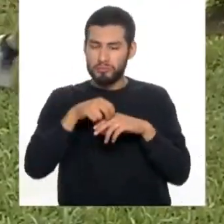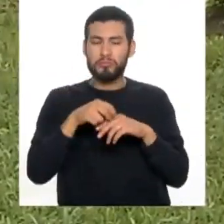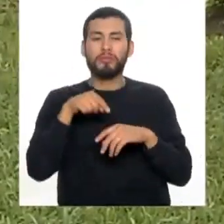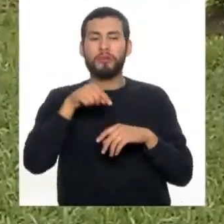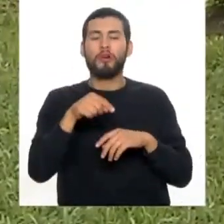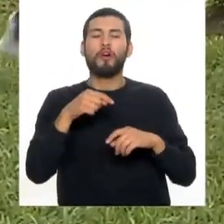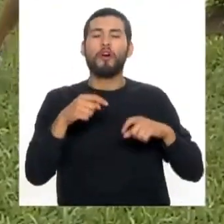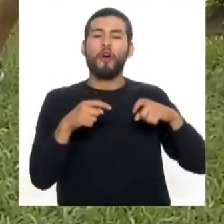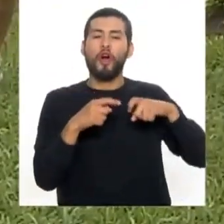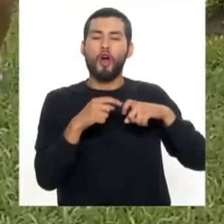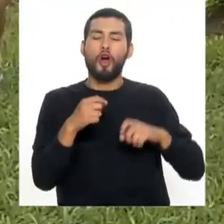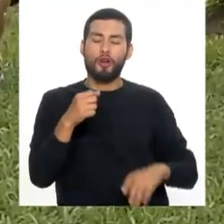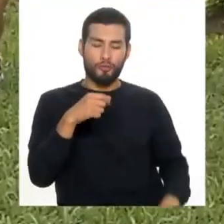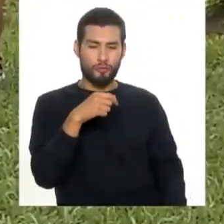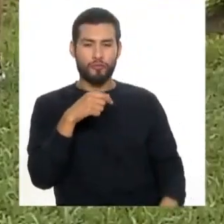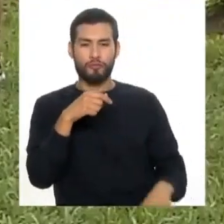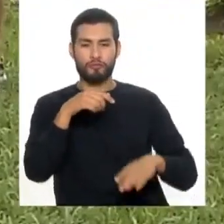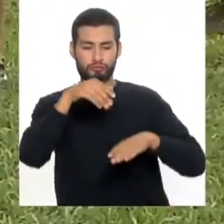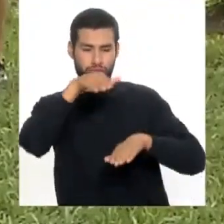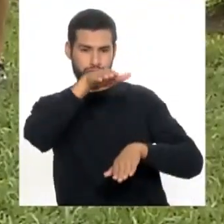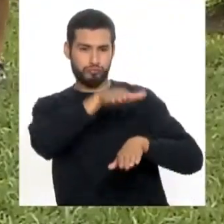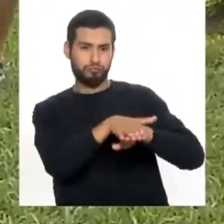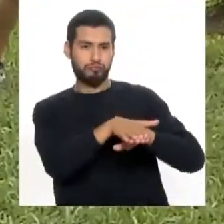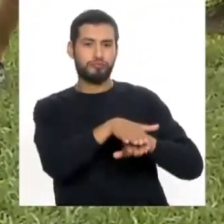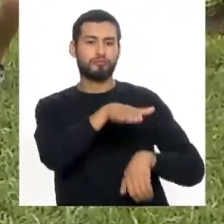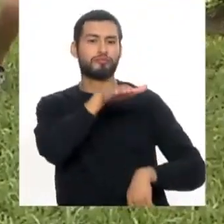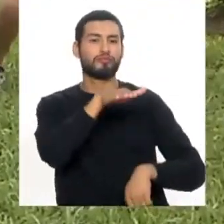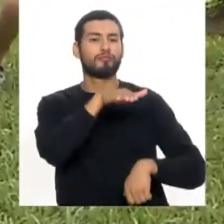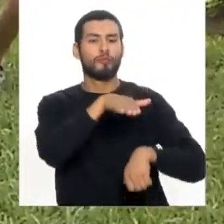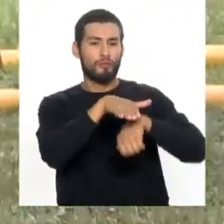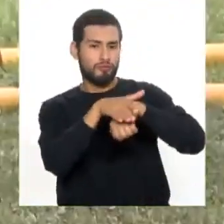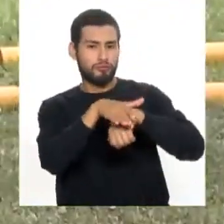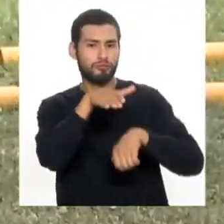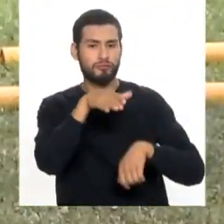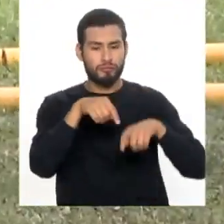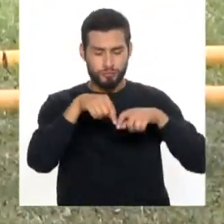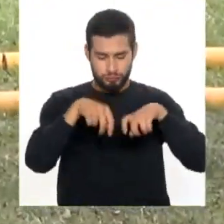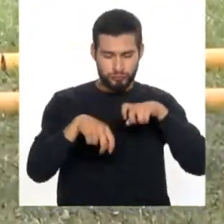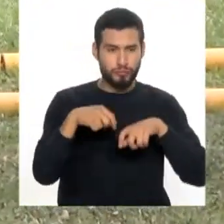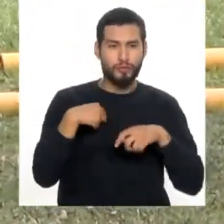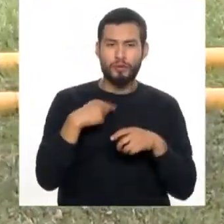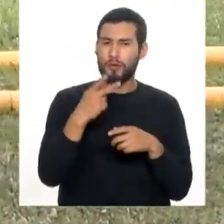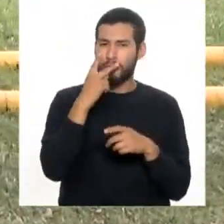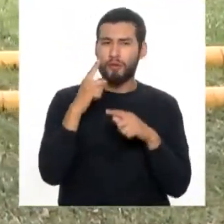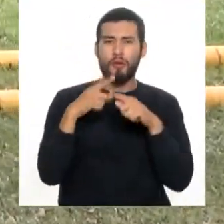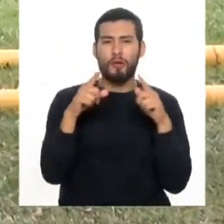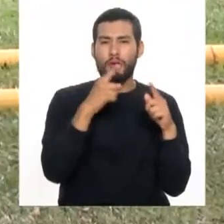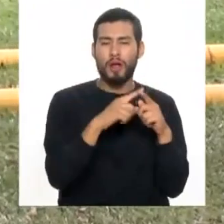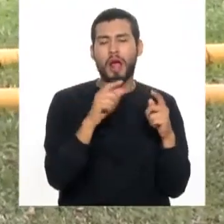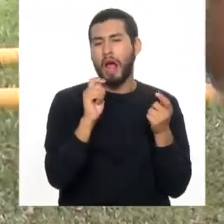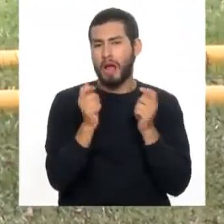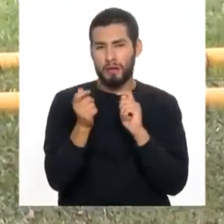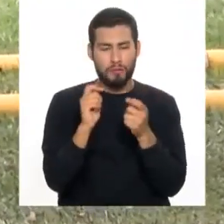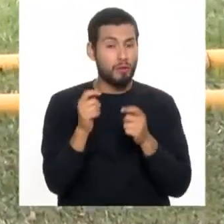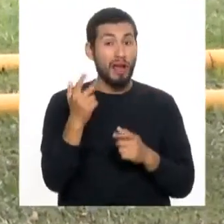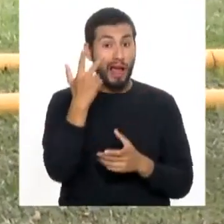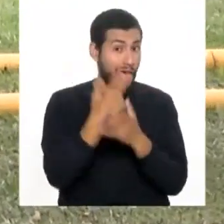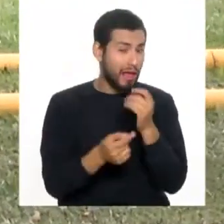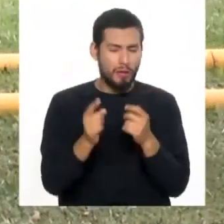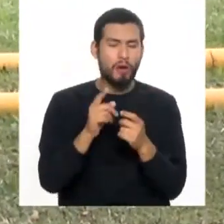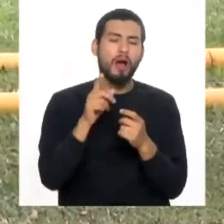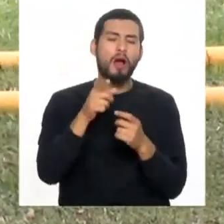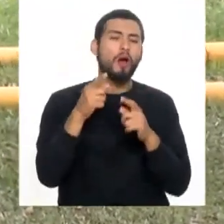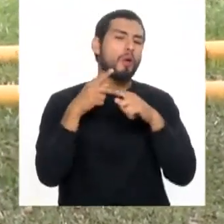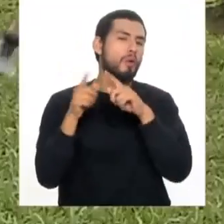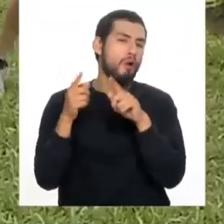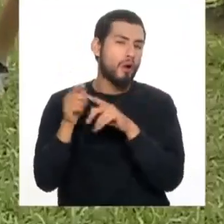Rodilla y rodilla. ¿Sí? Muy bien. repeticiones. Te estoy mostrando las variantes. No es que se hagan los tres. Ah, está. Con